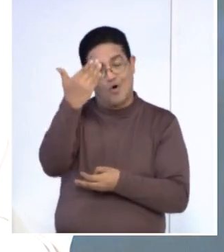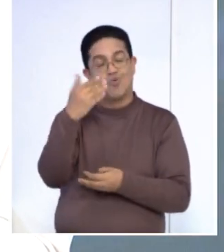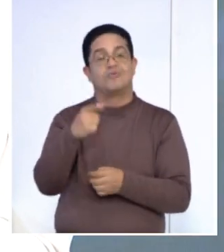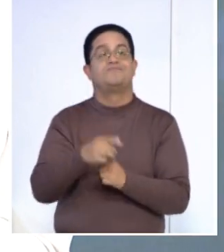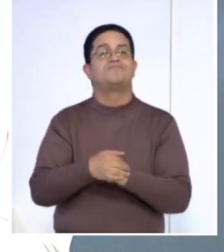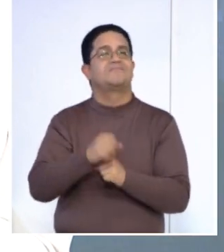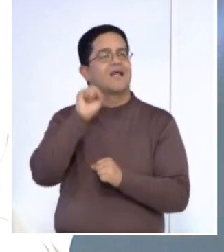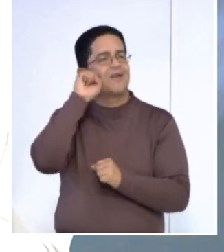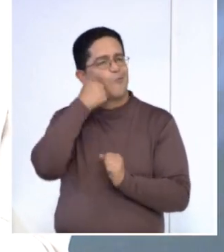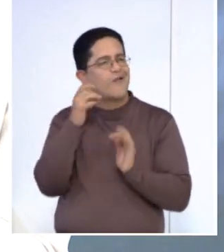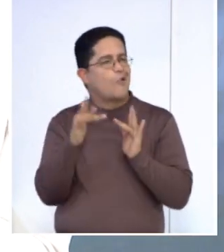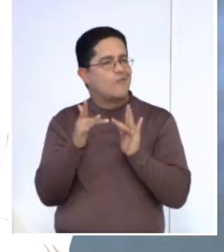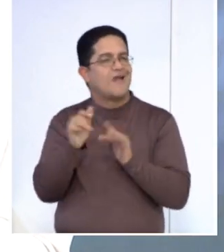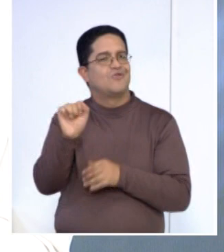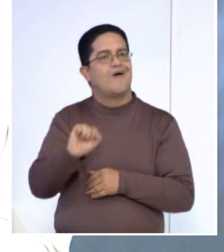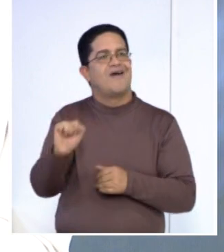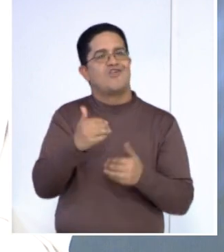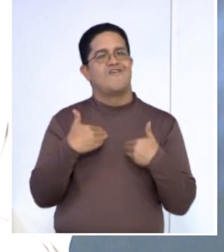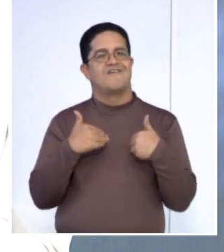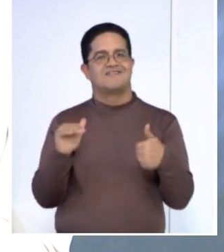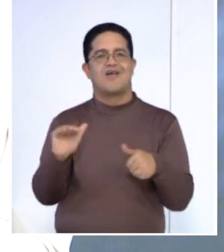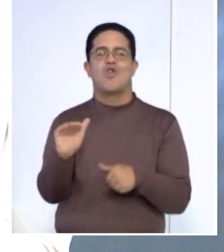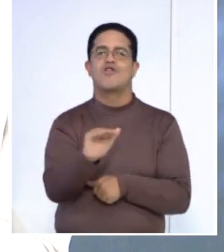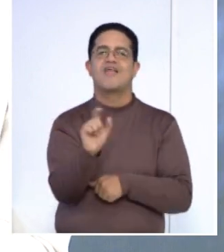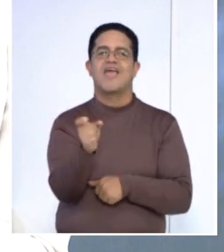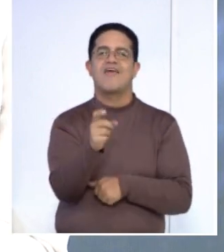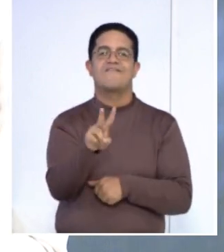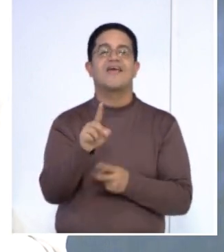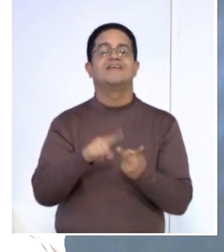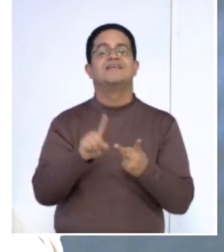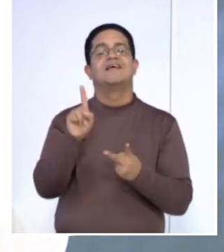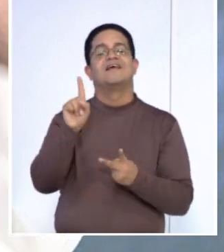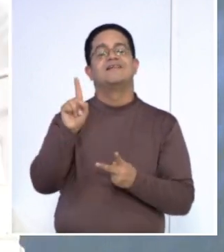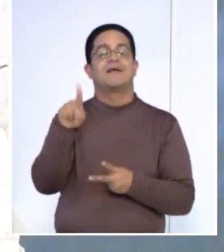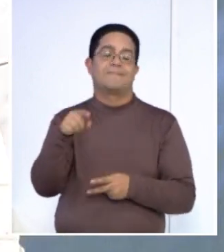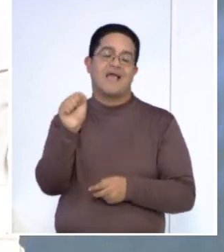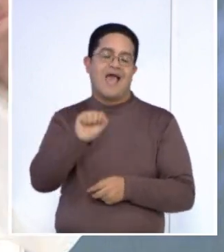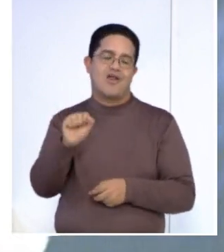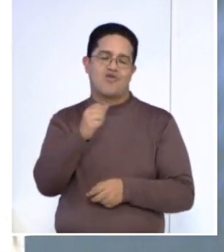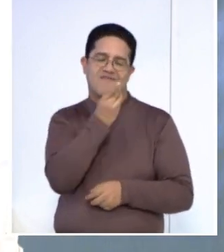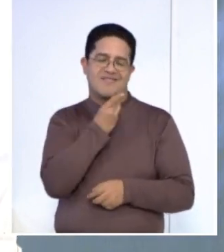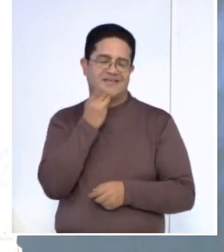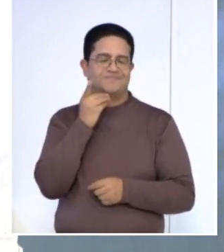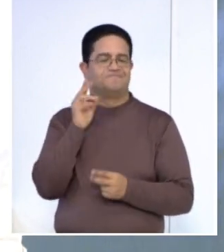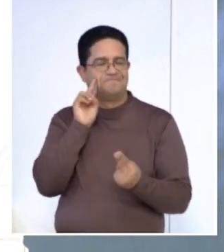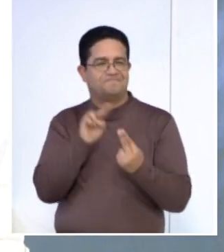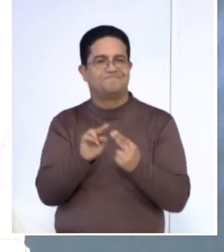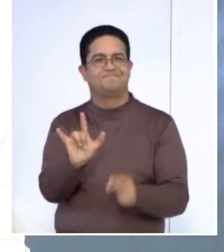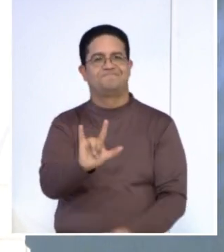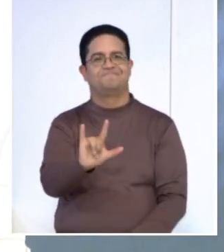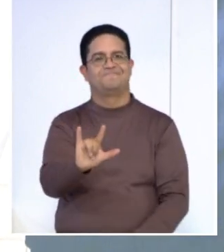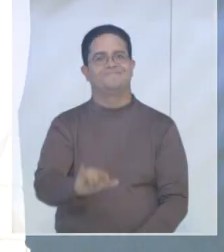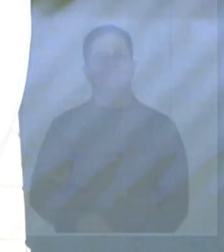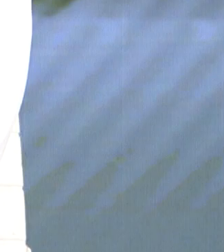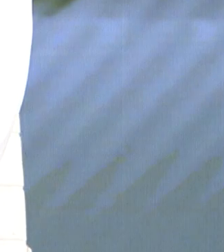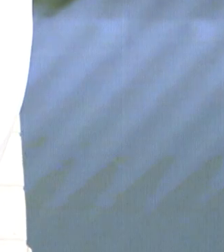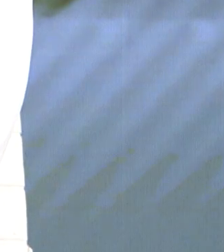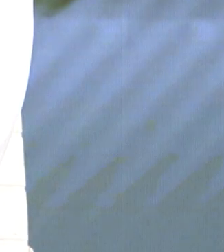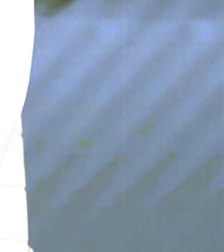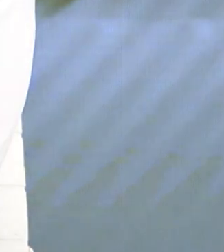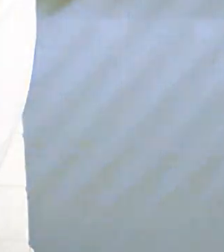Redes sociales siempre activas para ustedes, tanto por arroba saludquienbajo.gb y arroba danielojotasala. Será hasta una próxima oportunidad. Gracias.